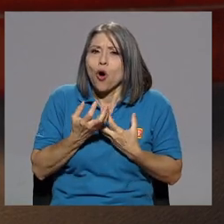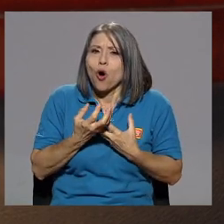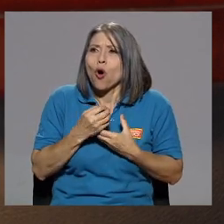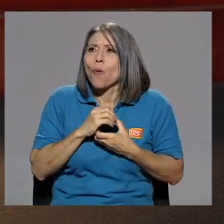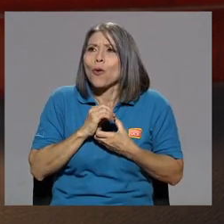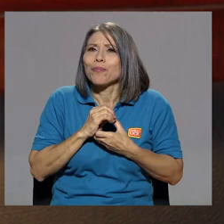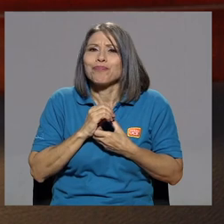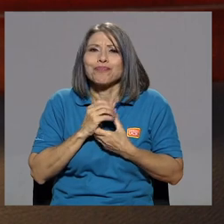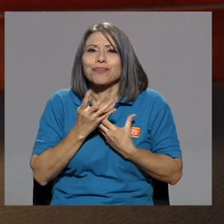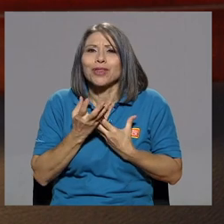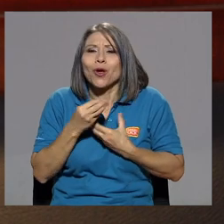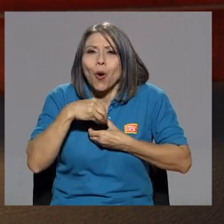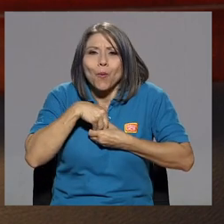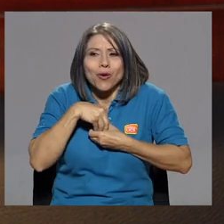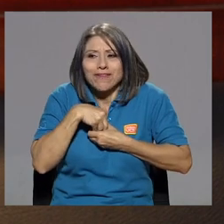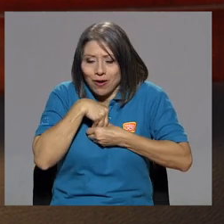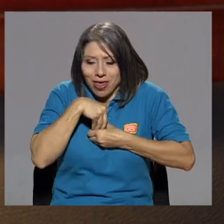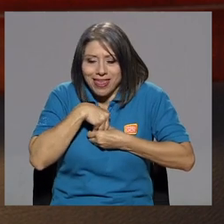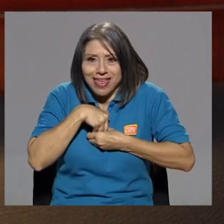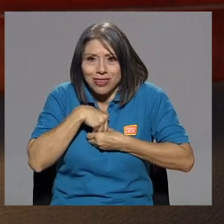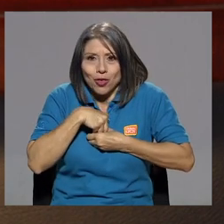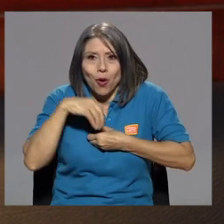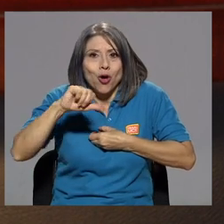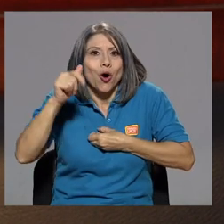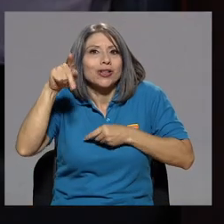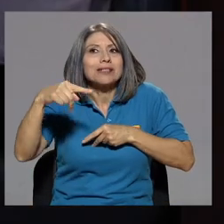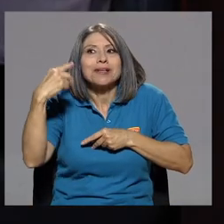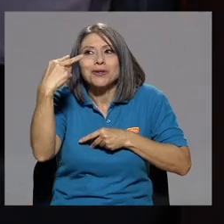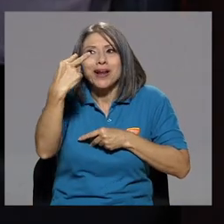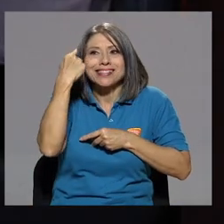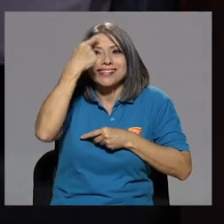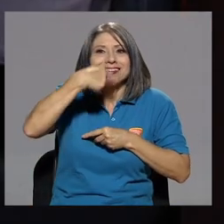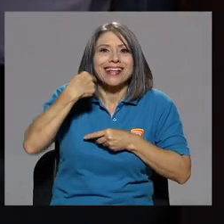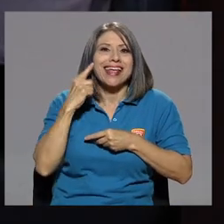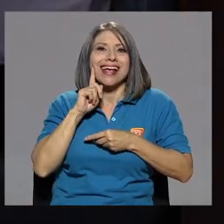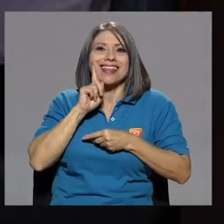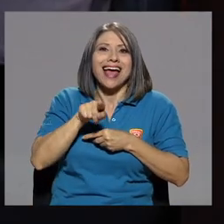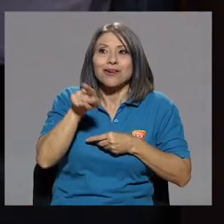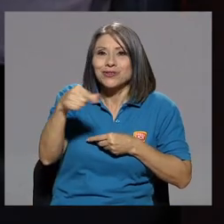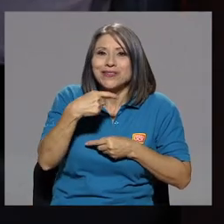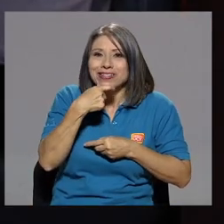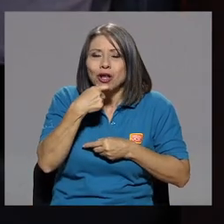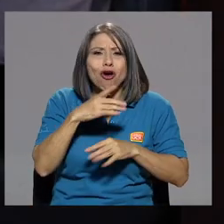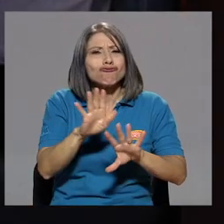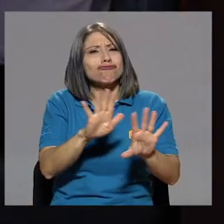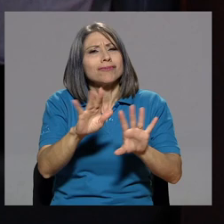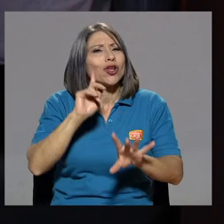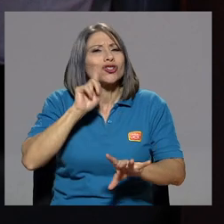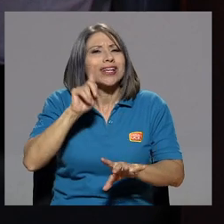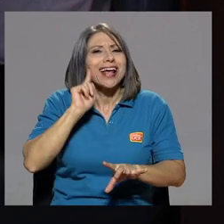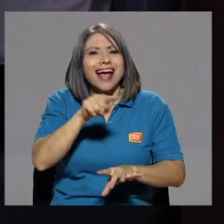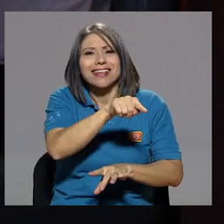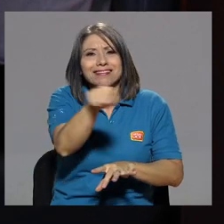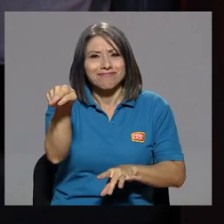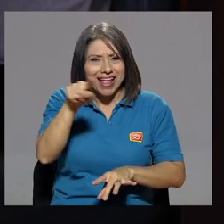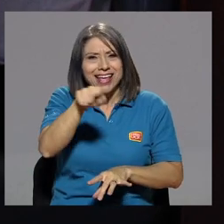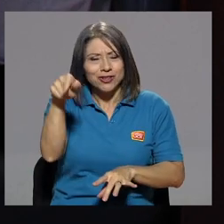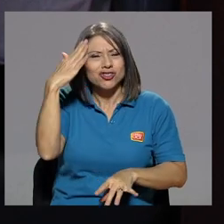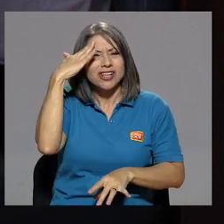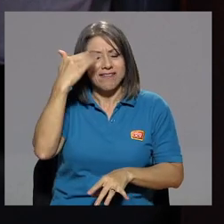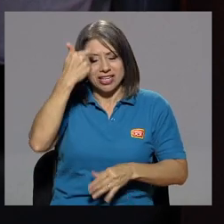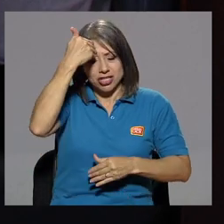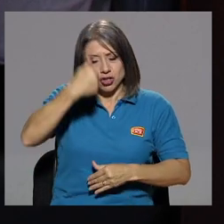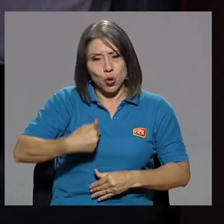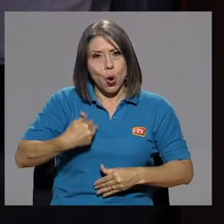algún modo engañar al resto de las personas y mostrar una sonrisa? No se engañan porque ellos saben lo que